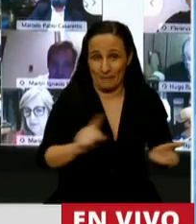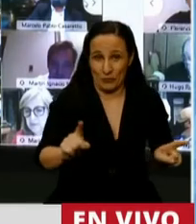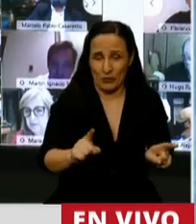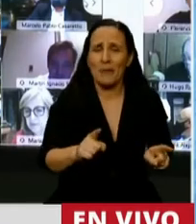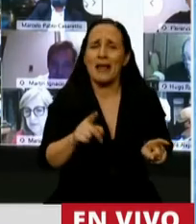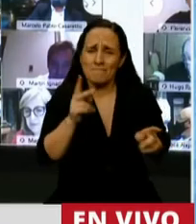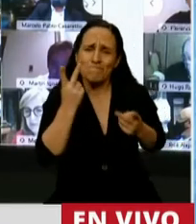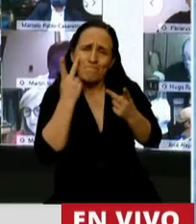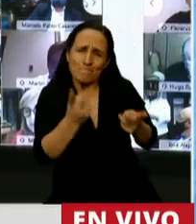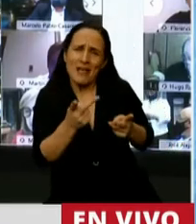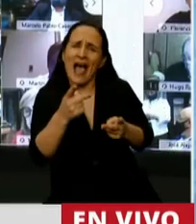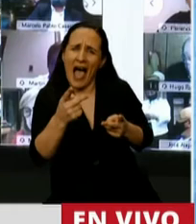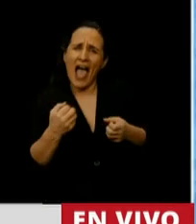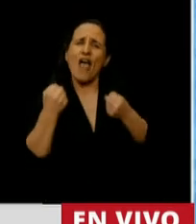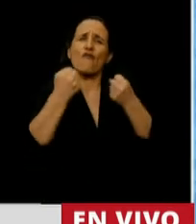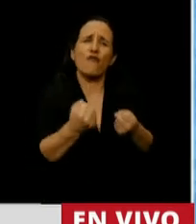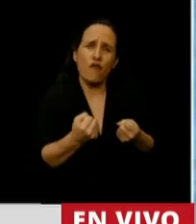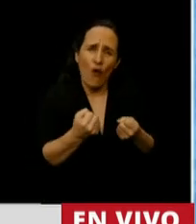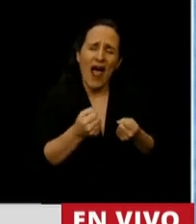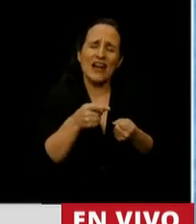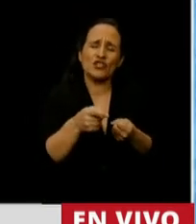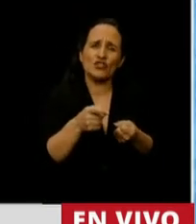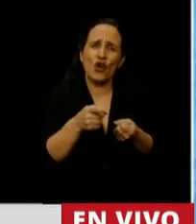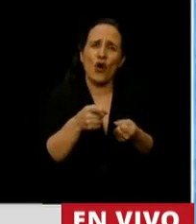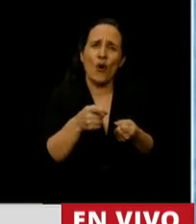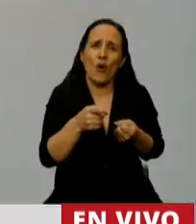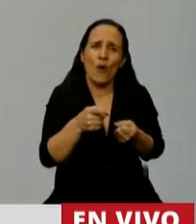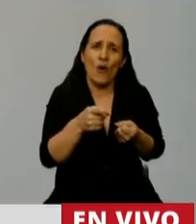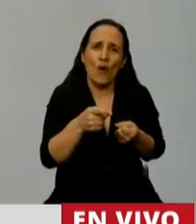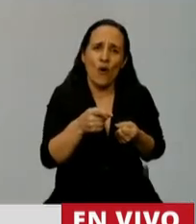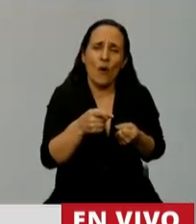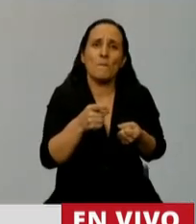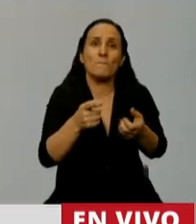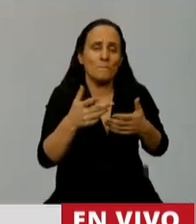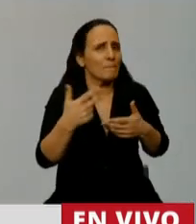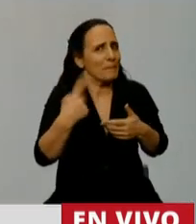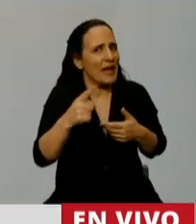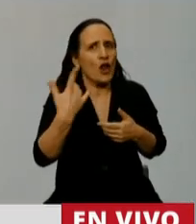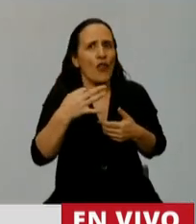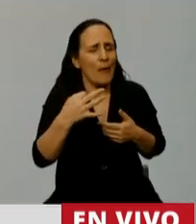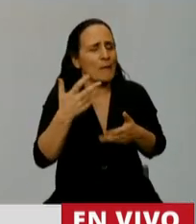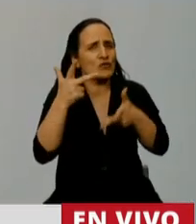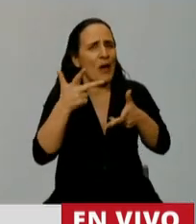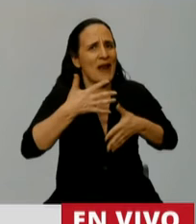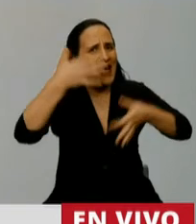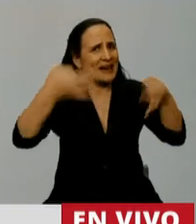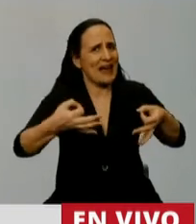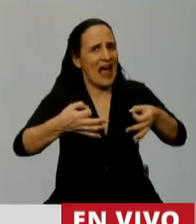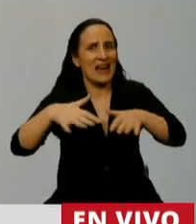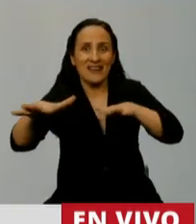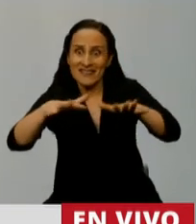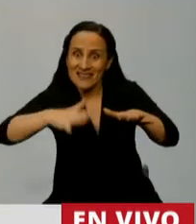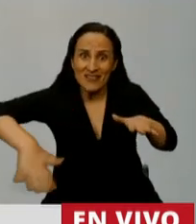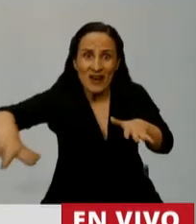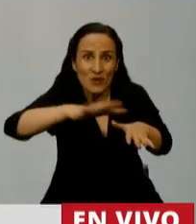para recuperar los efectos que tuvo esta pandemia. Lo abrimos con sinceridad. La realidad social por un lado y la